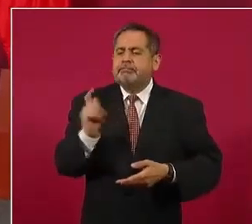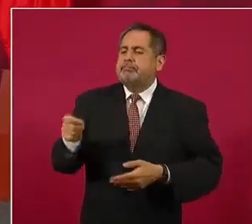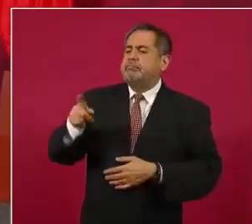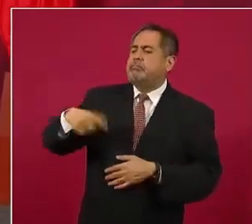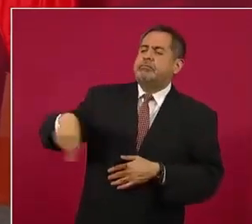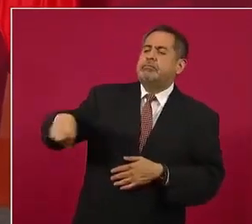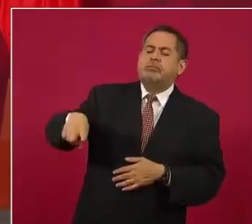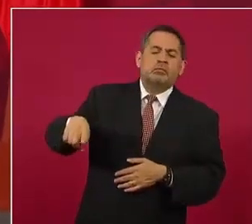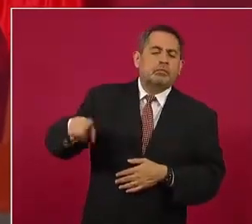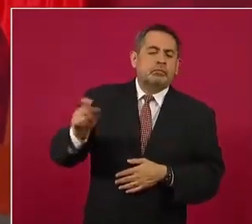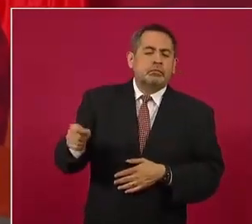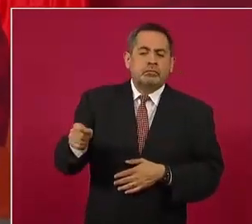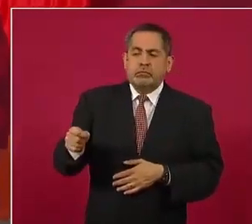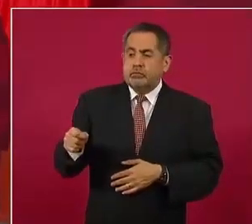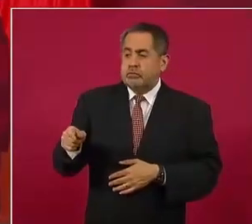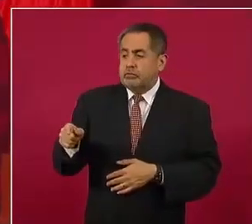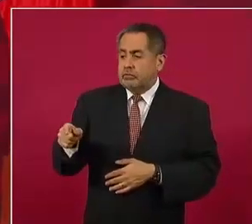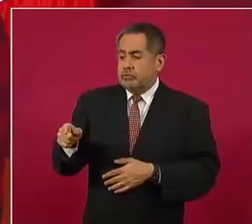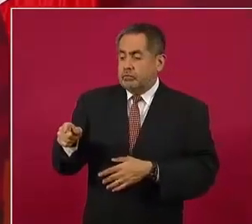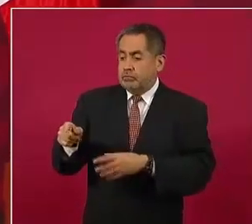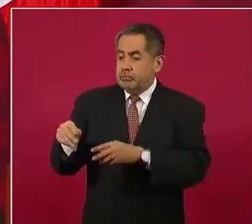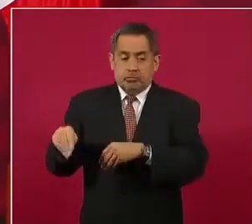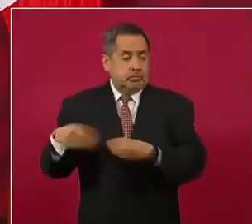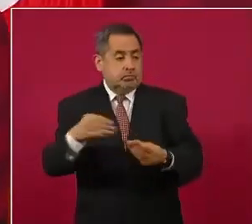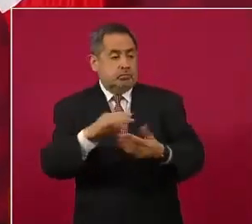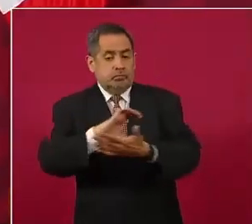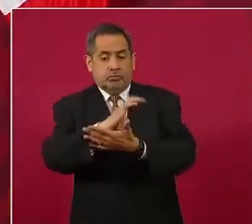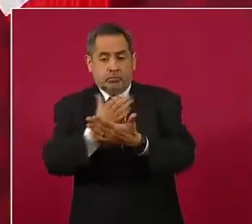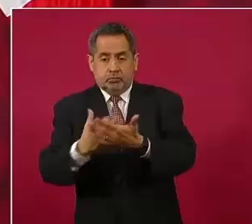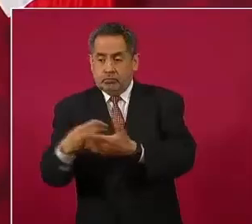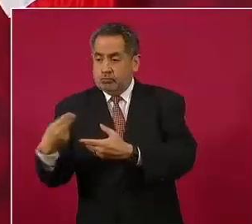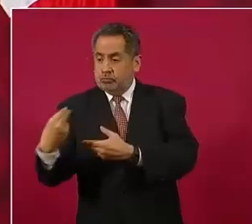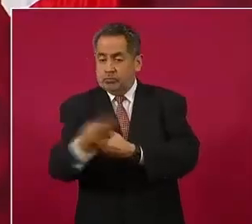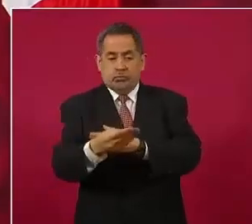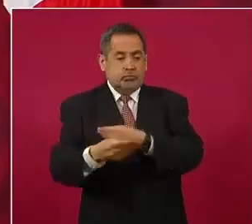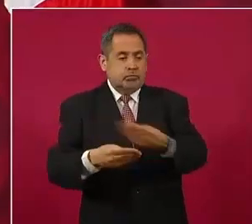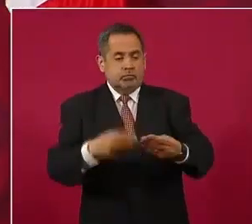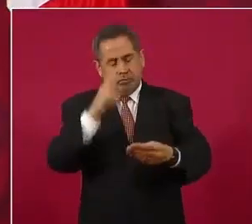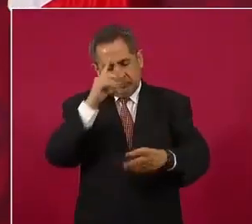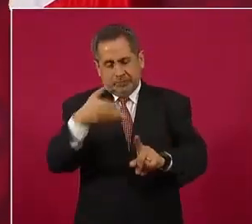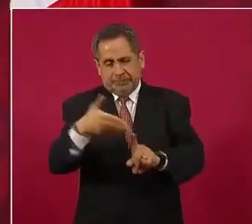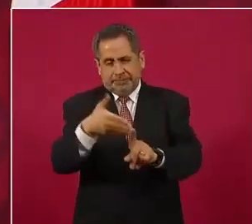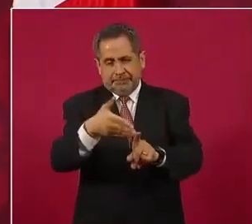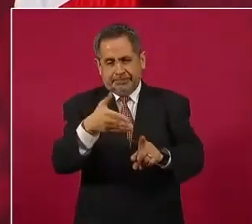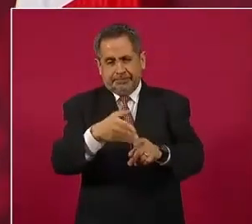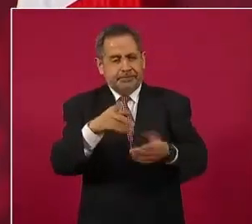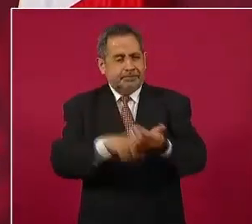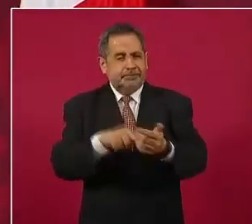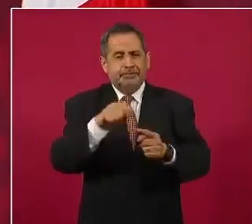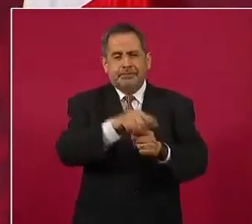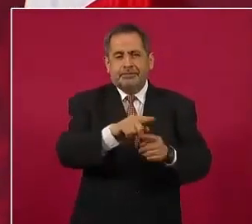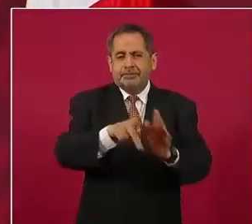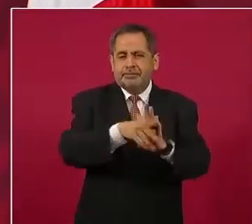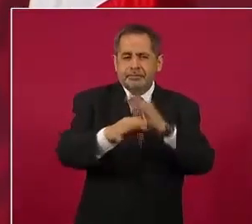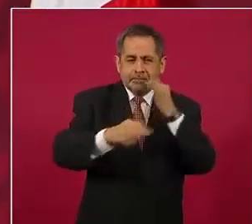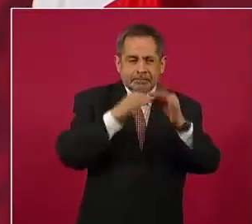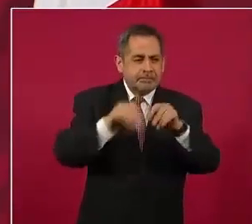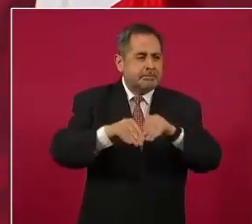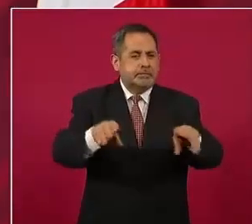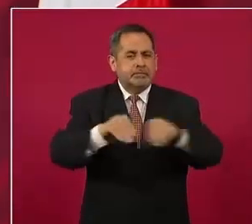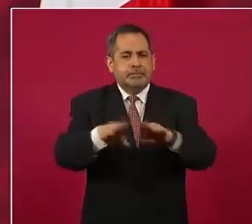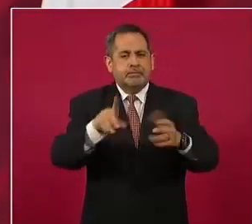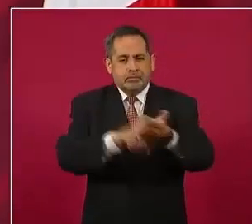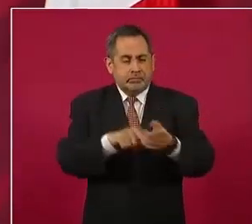entregando contratos para favorecer a medios de comunicación